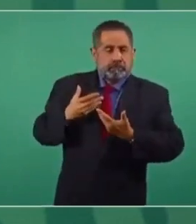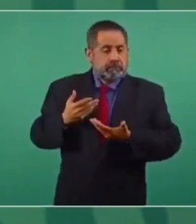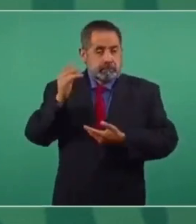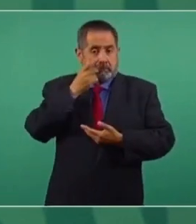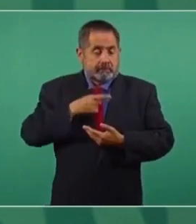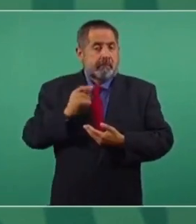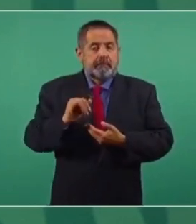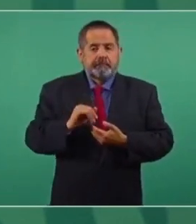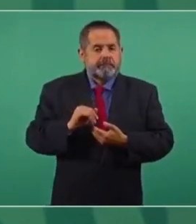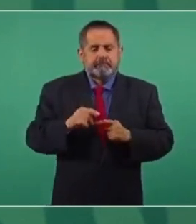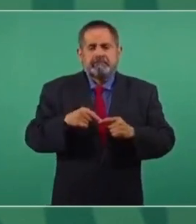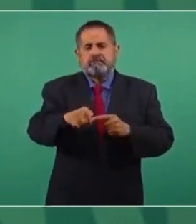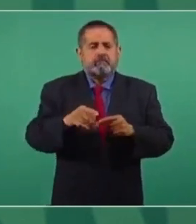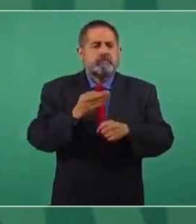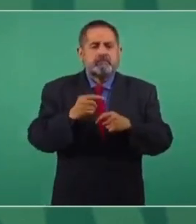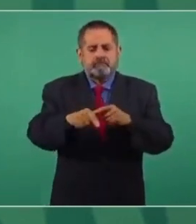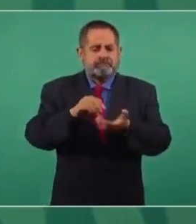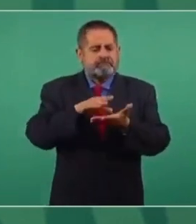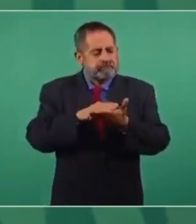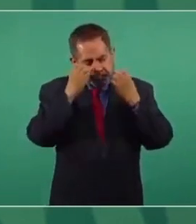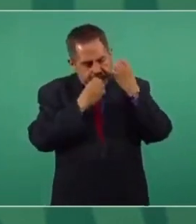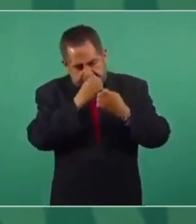se concluya un dictamen